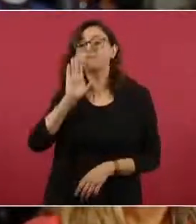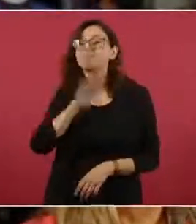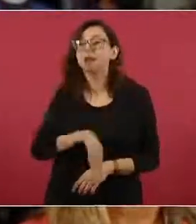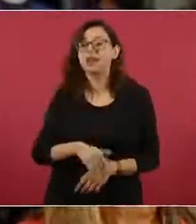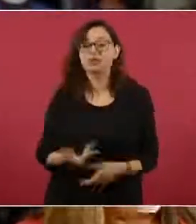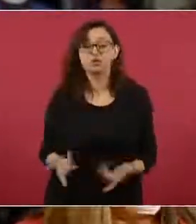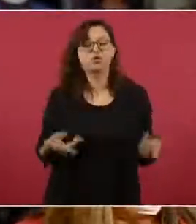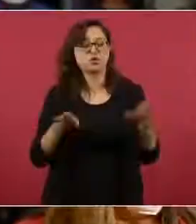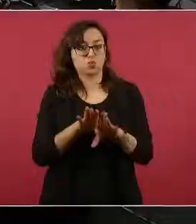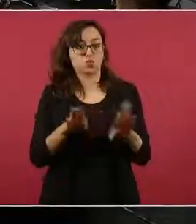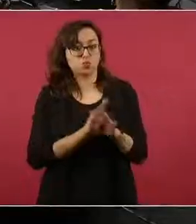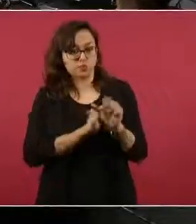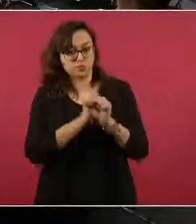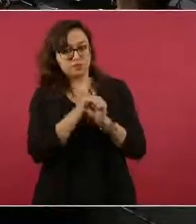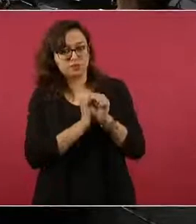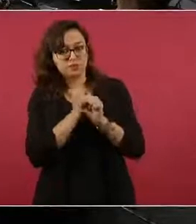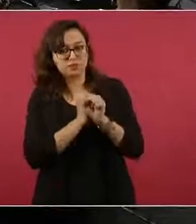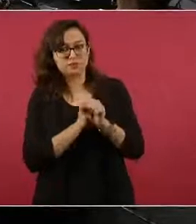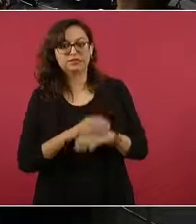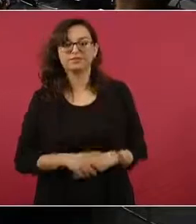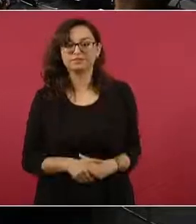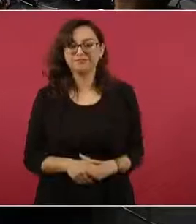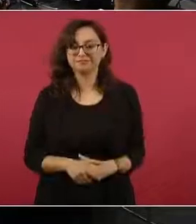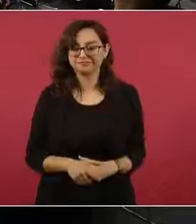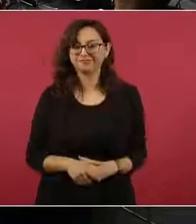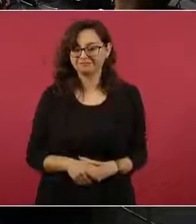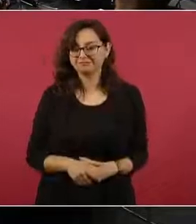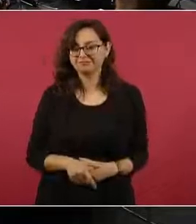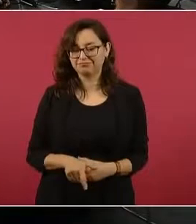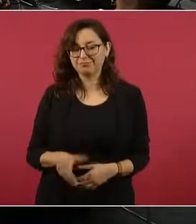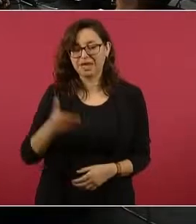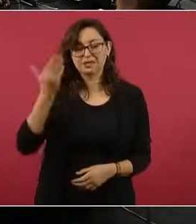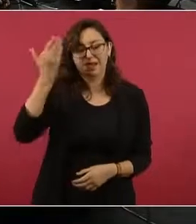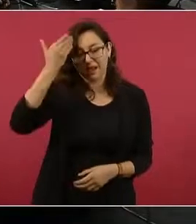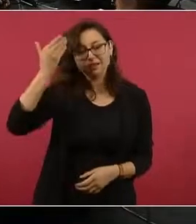si se puede hacer una investigación, presidente? Sí, ya estamos trabajando en eso.